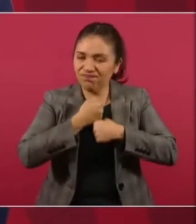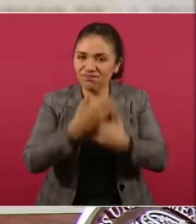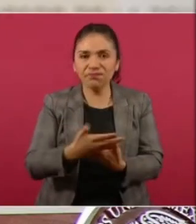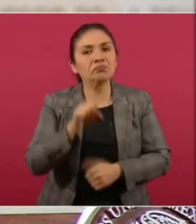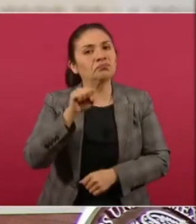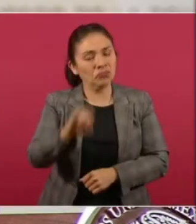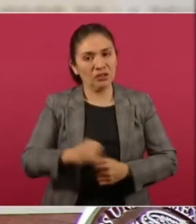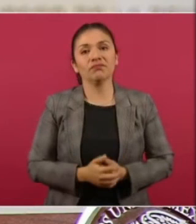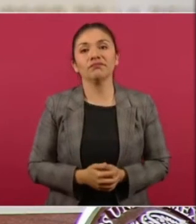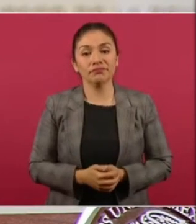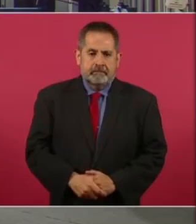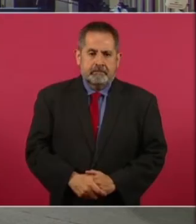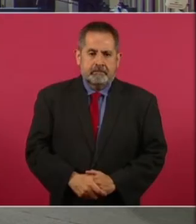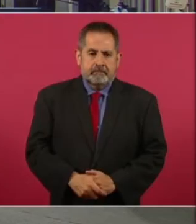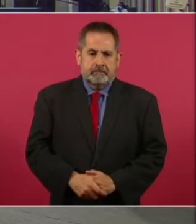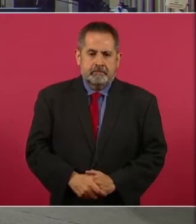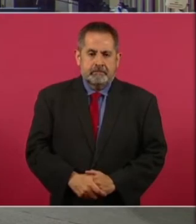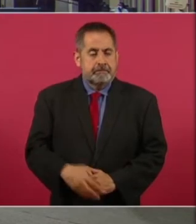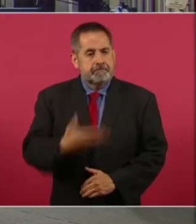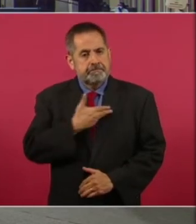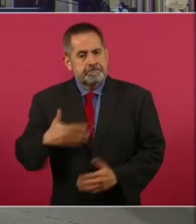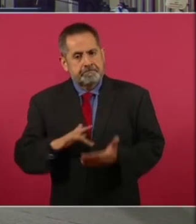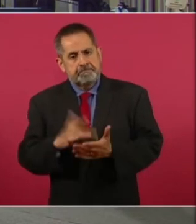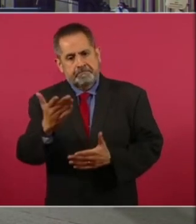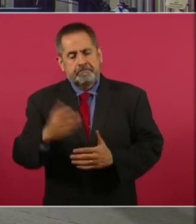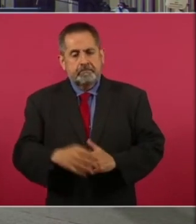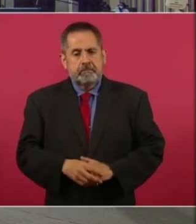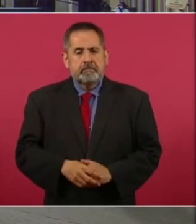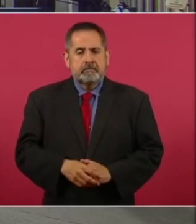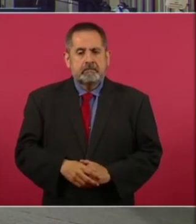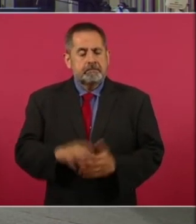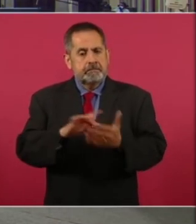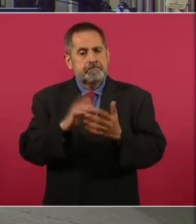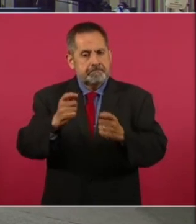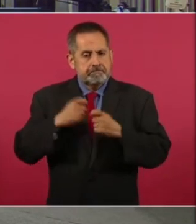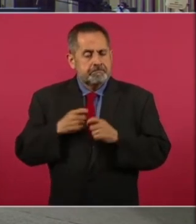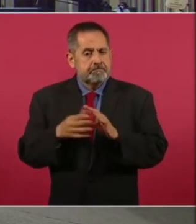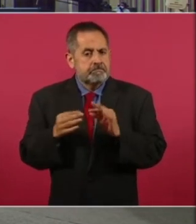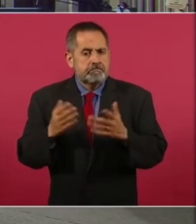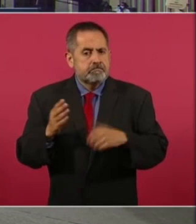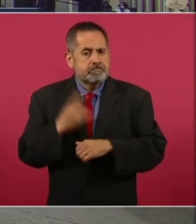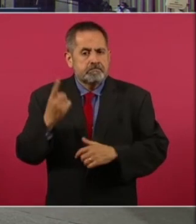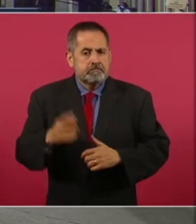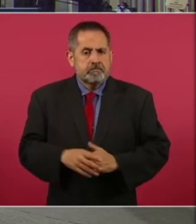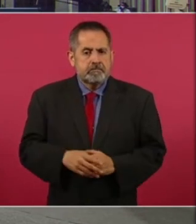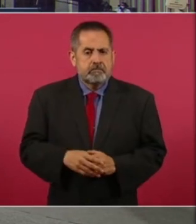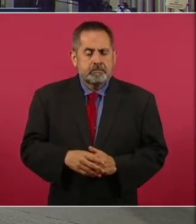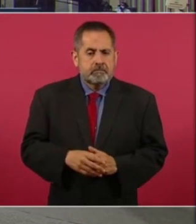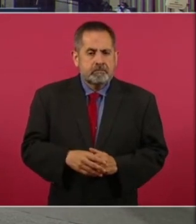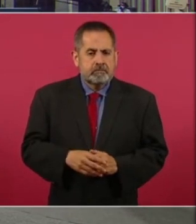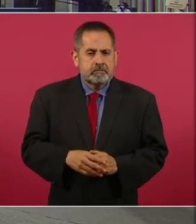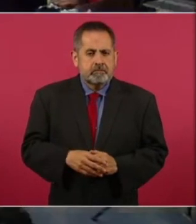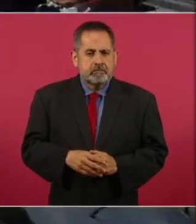López Obrador a esta reportera. Gracias presidente y gracias por darme la palabra porque no me